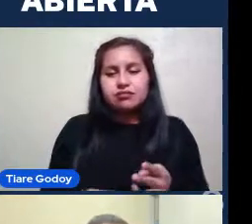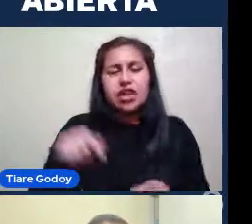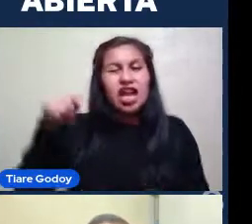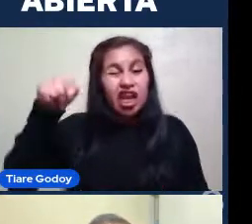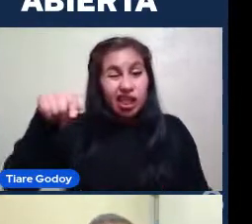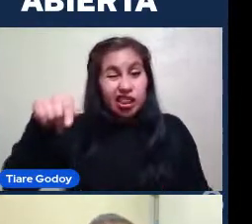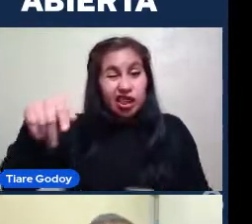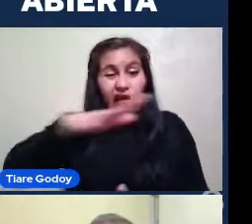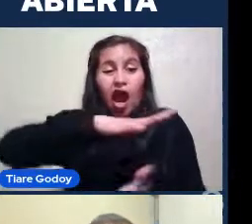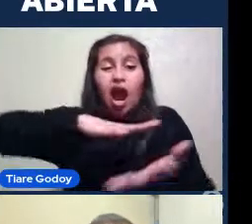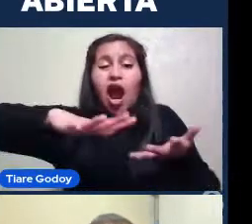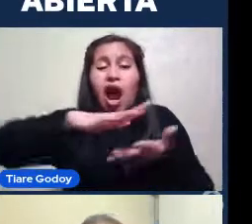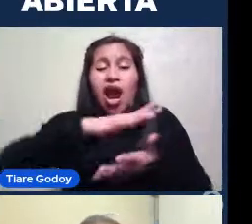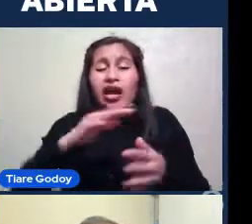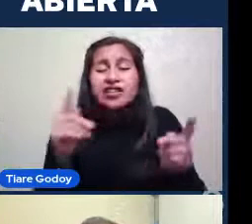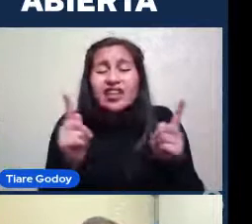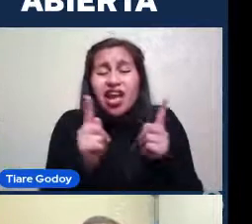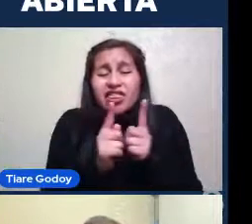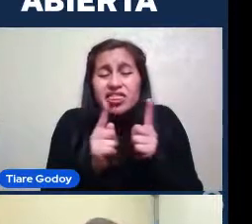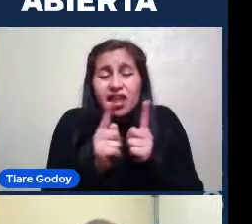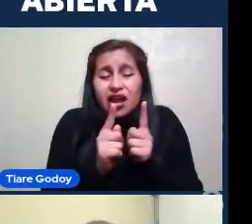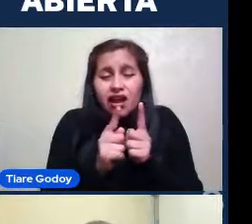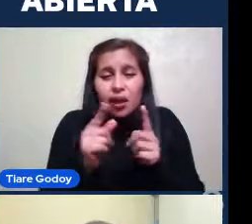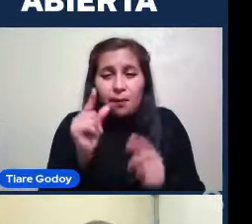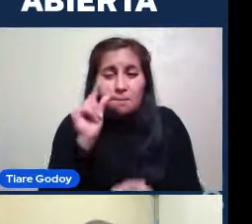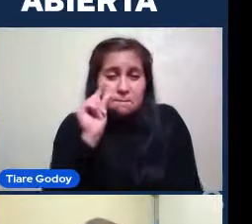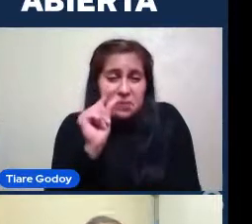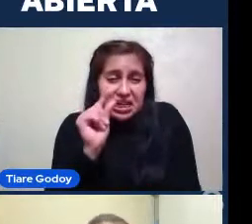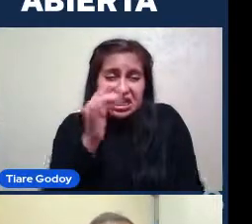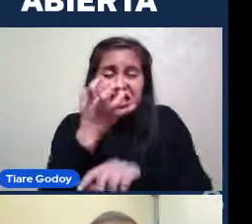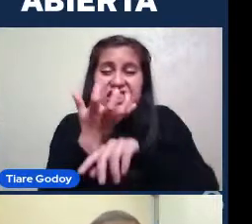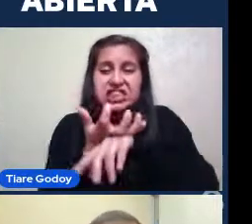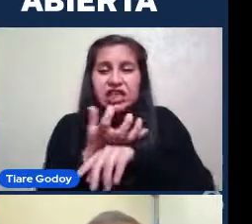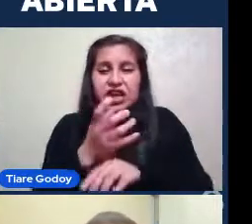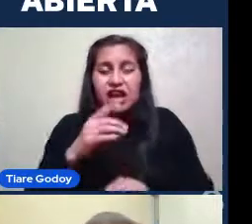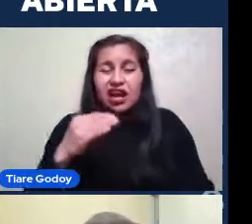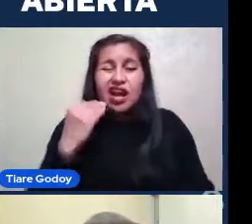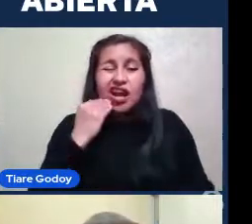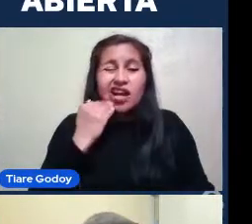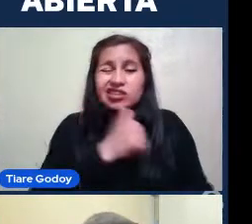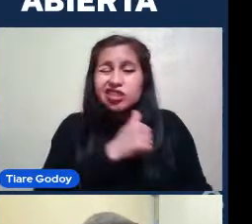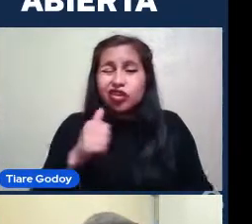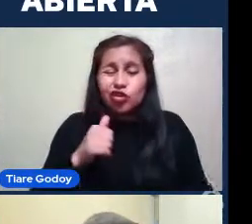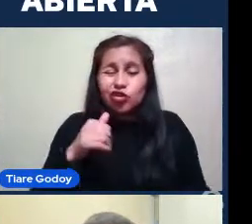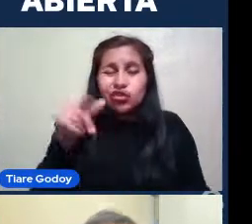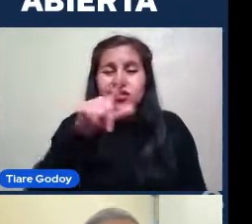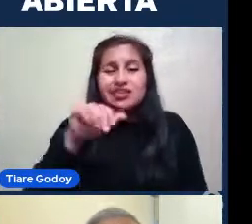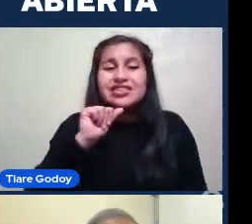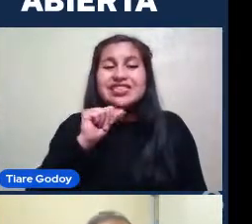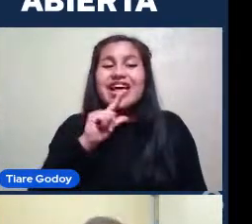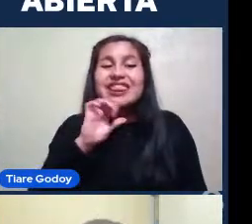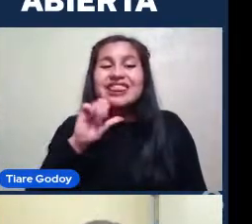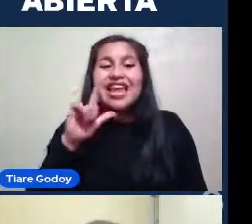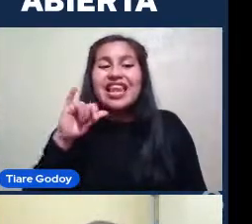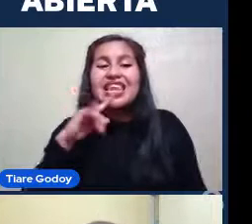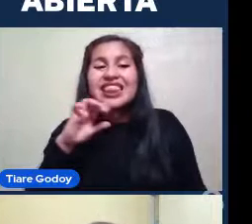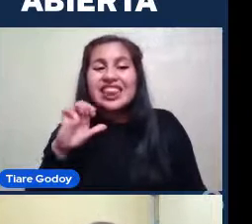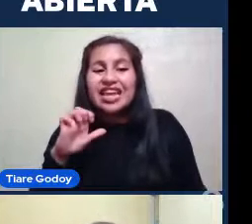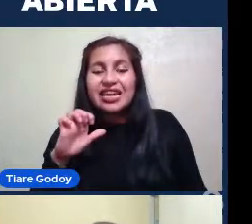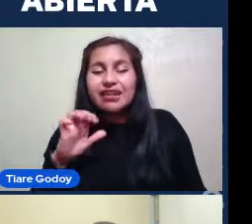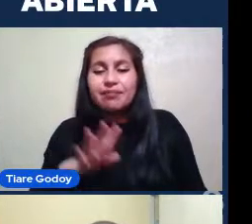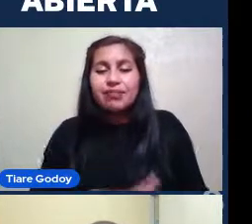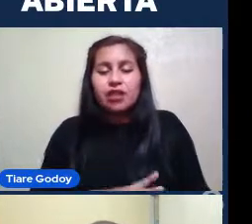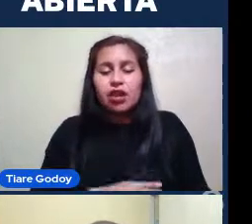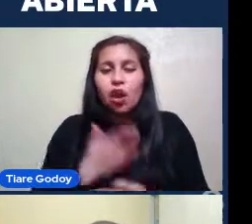Las galaxias más pequeñas Que existen Y la mayoría Son satélites De las galaxias Más grandes Cuando se formaron Muchas